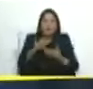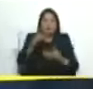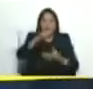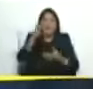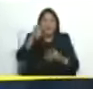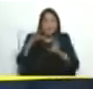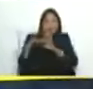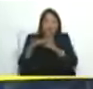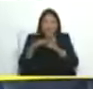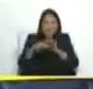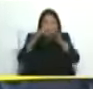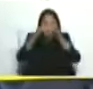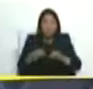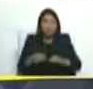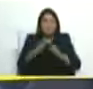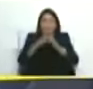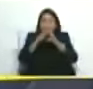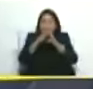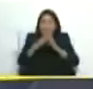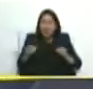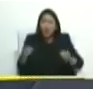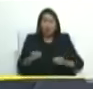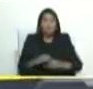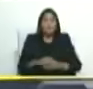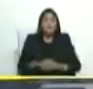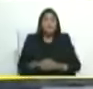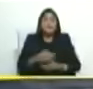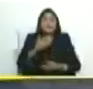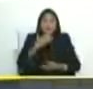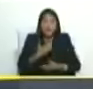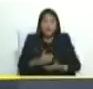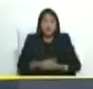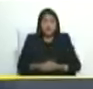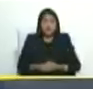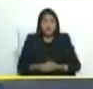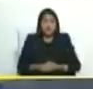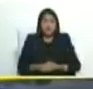de todos los sectores gracias a la Unión Nacional